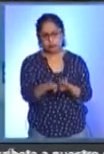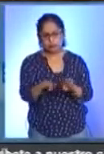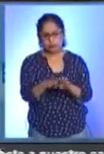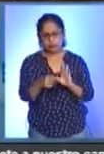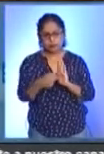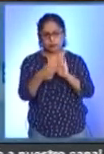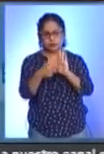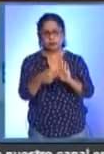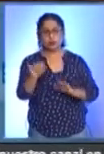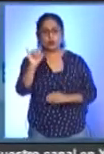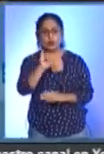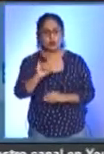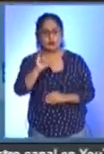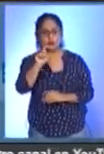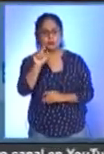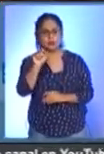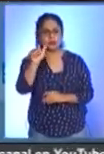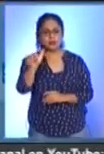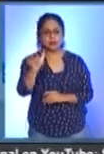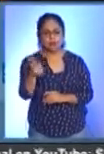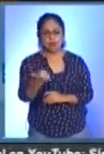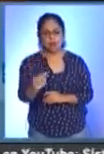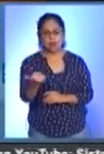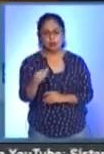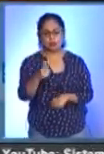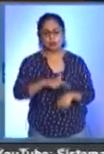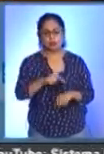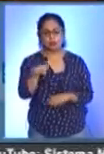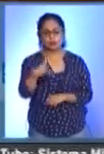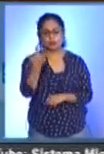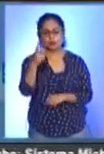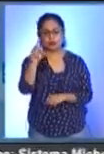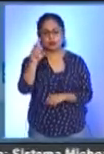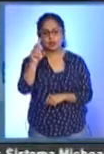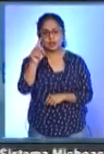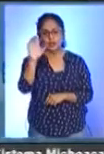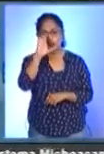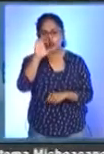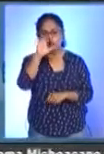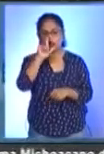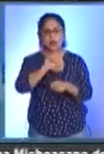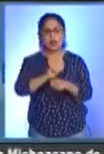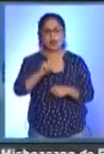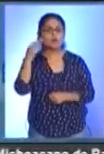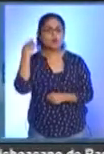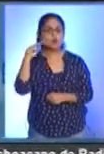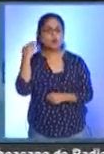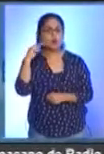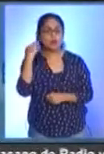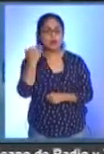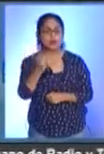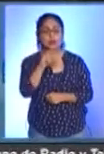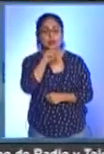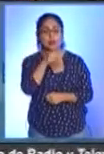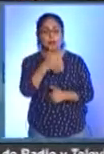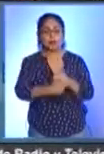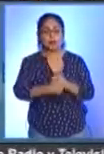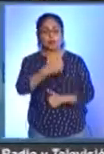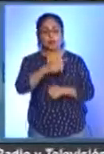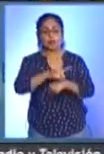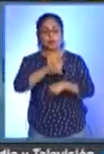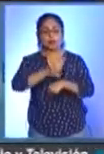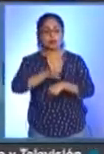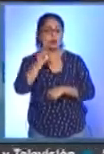se llevará a cabo el jueves 26 de agosto a las 12.30 horas en el Centro Cultural Morelia y en esta también participará la